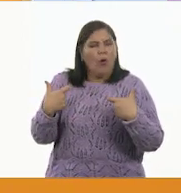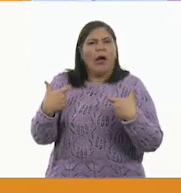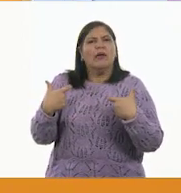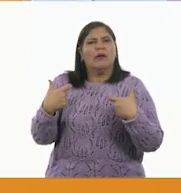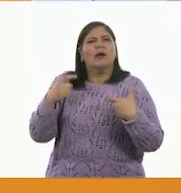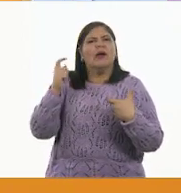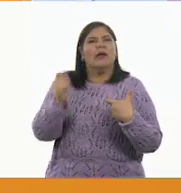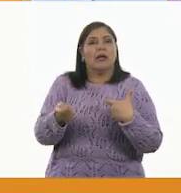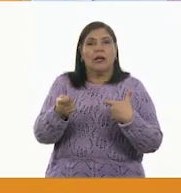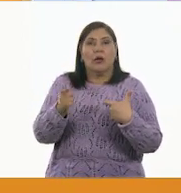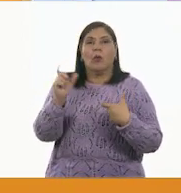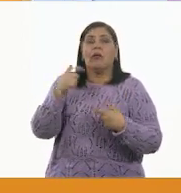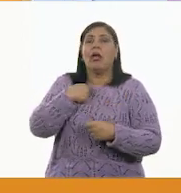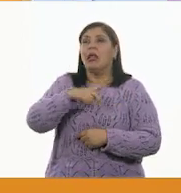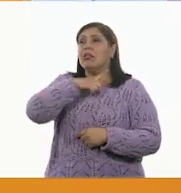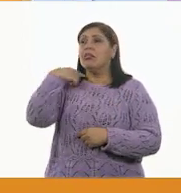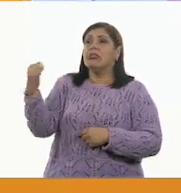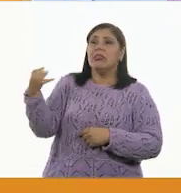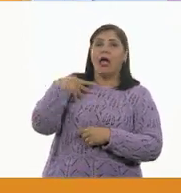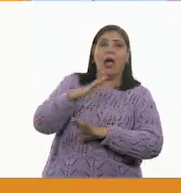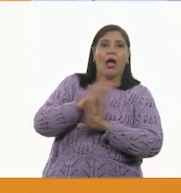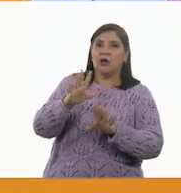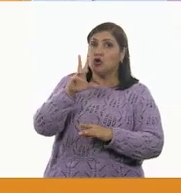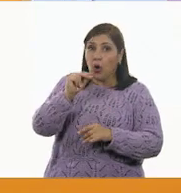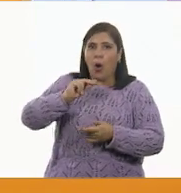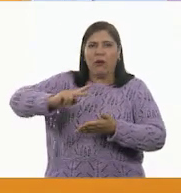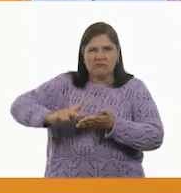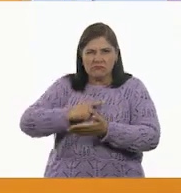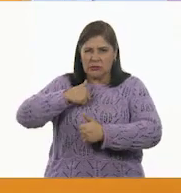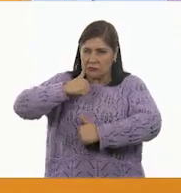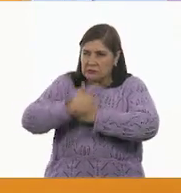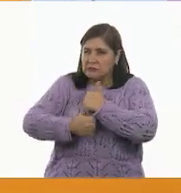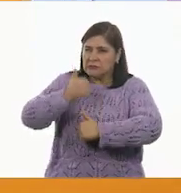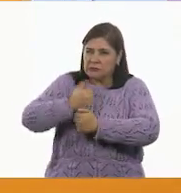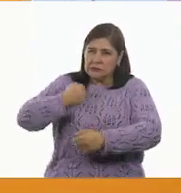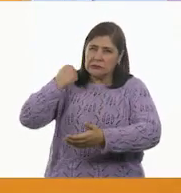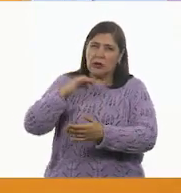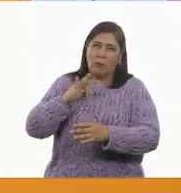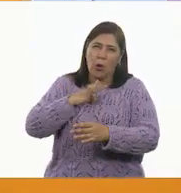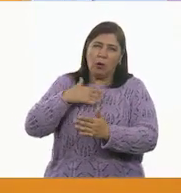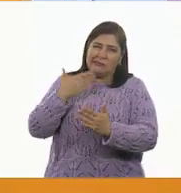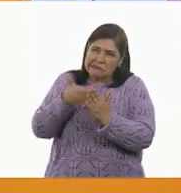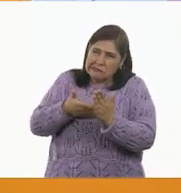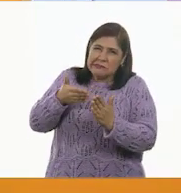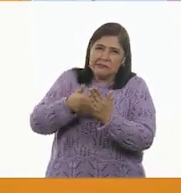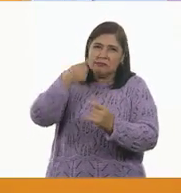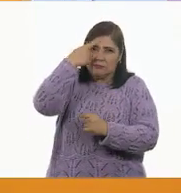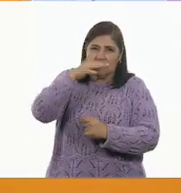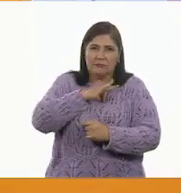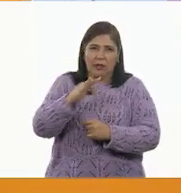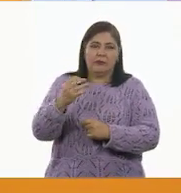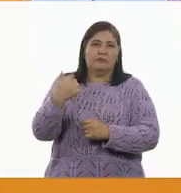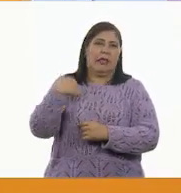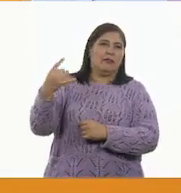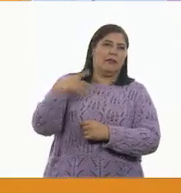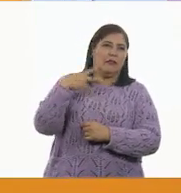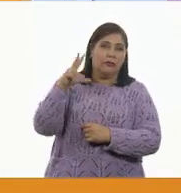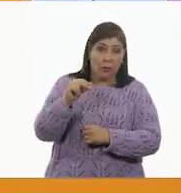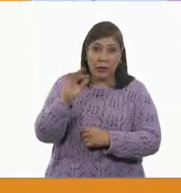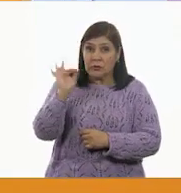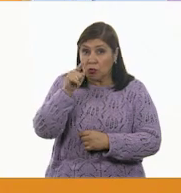deja derrotar. Tiene que seguir luchando para no dejarse vencer. En este caso, si tú en algún momento